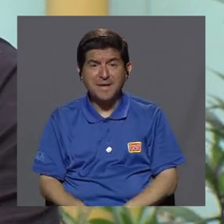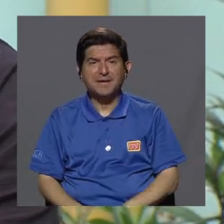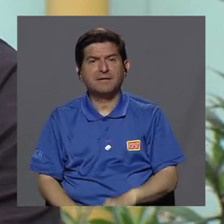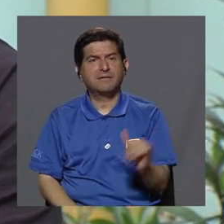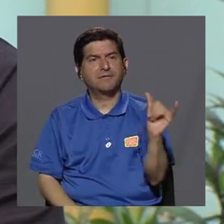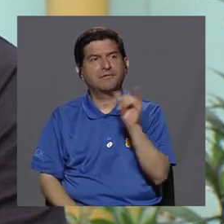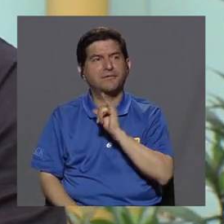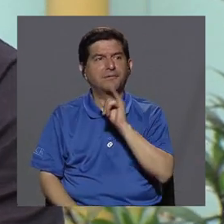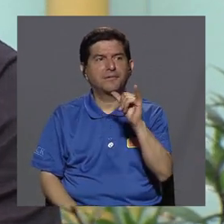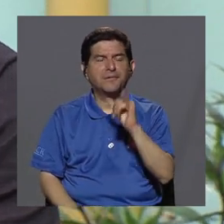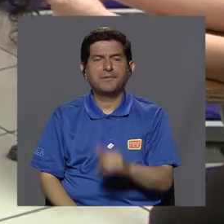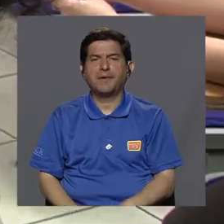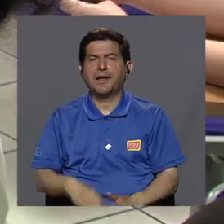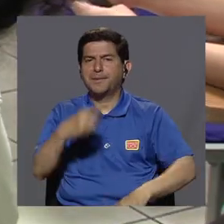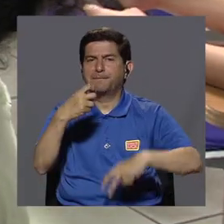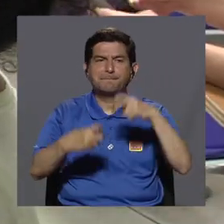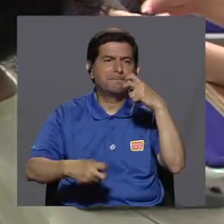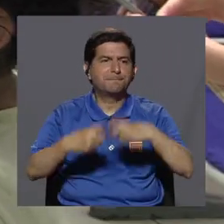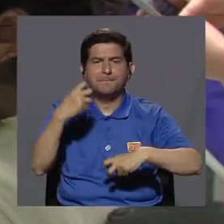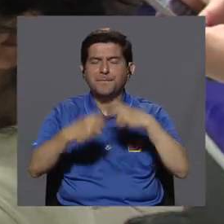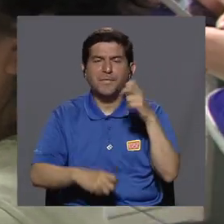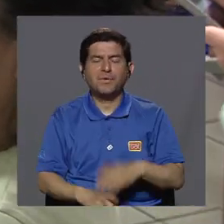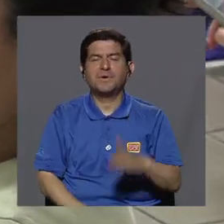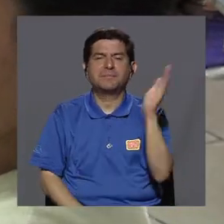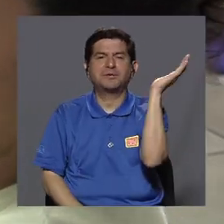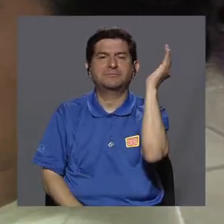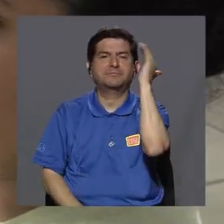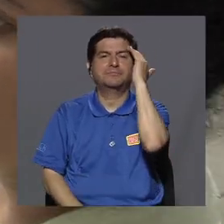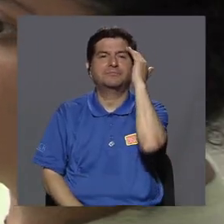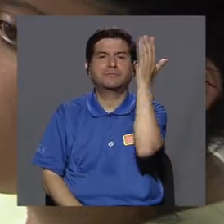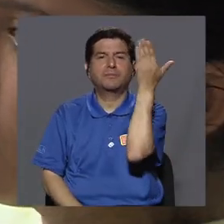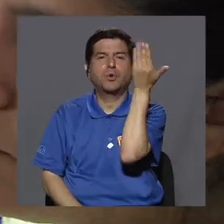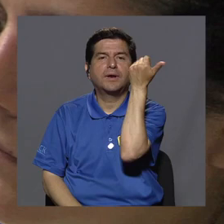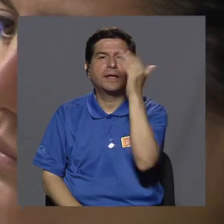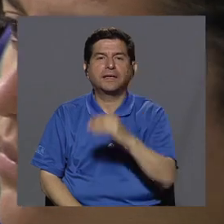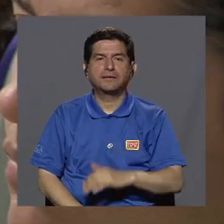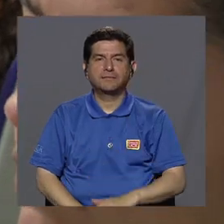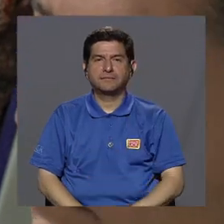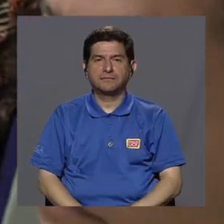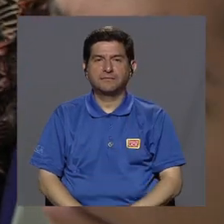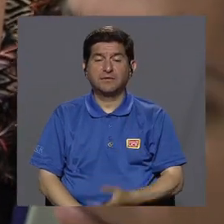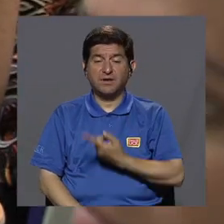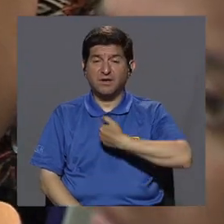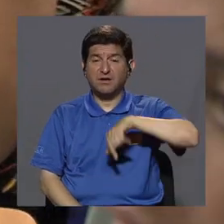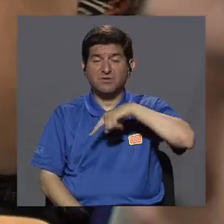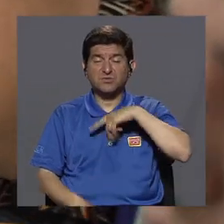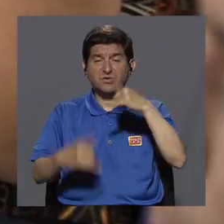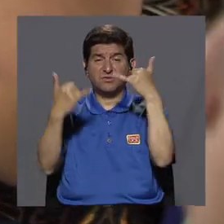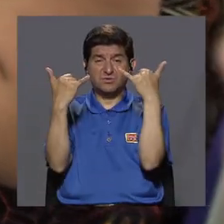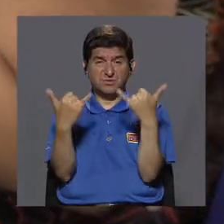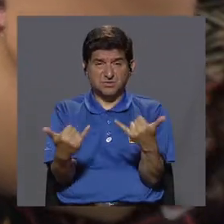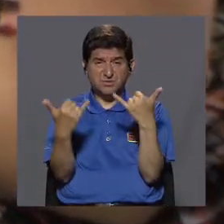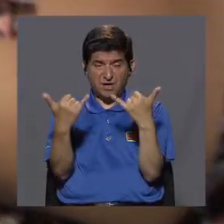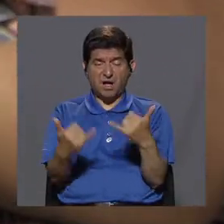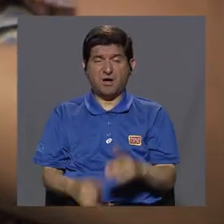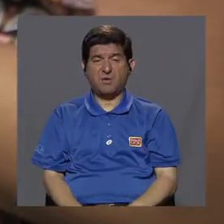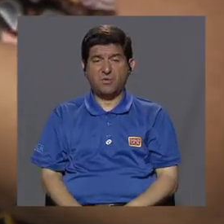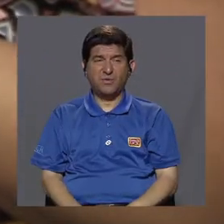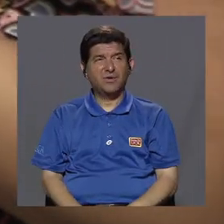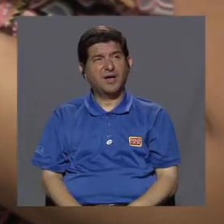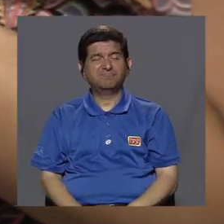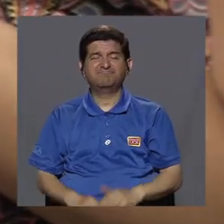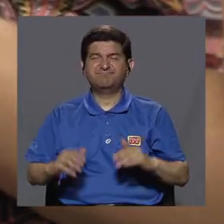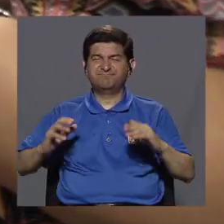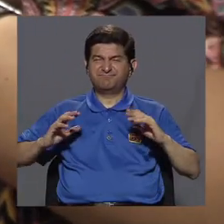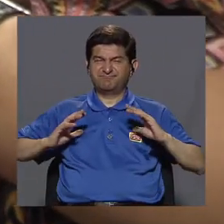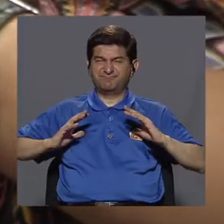venido a causar algunos problemas a nivel cognitivo. ¿Por qué? Porque nos estamos volviendo, por así decirlo, un poco